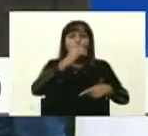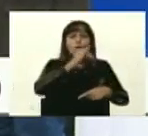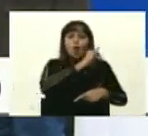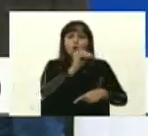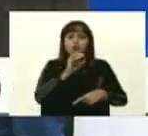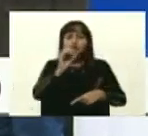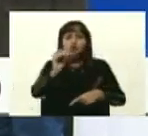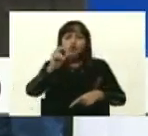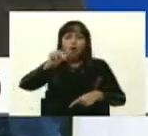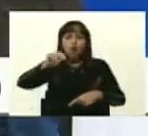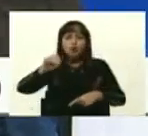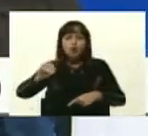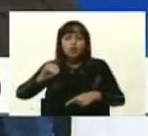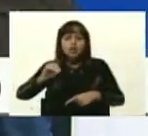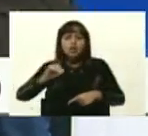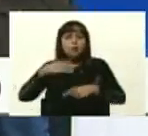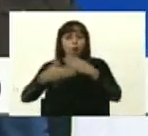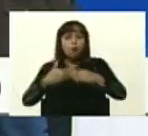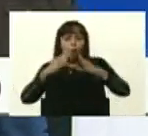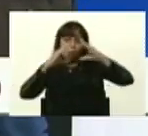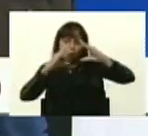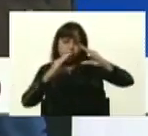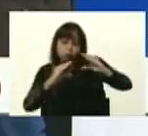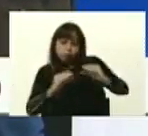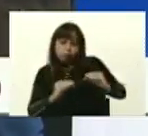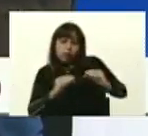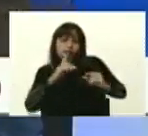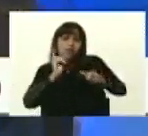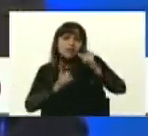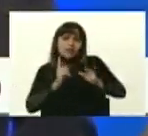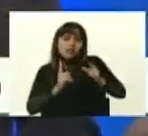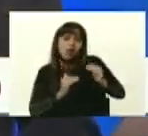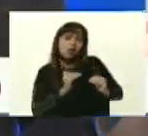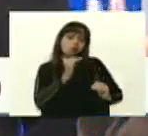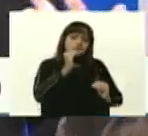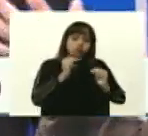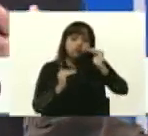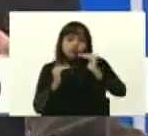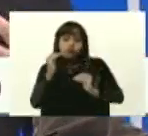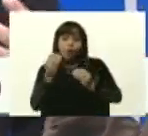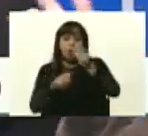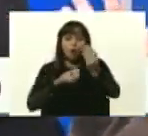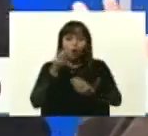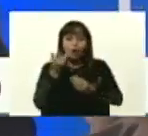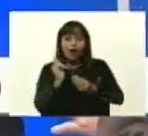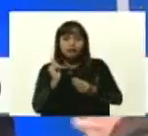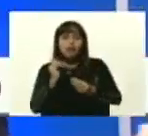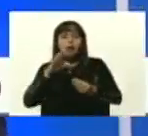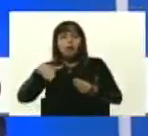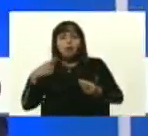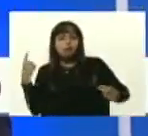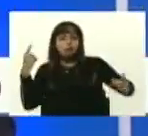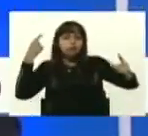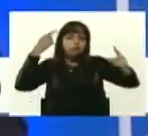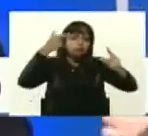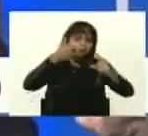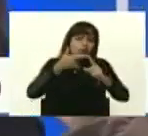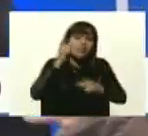oxidación de estos aceites y dependiendo del grado de oxidación va dirigido a una patología